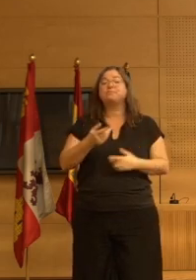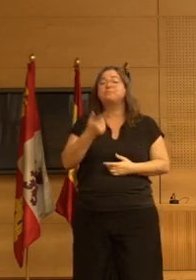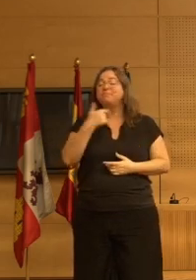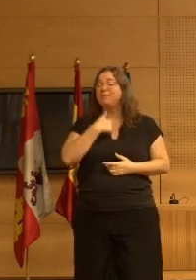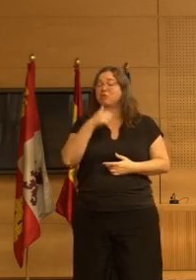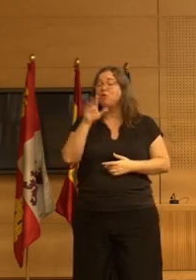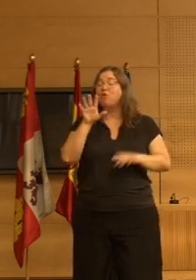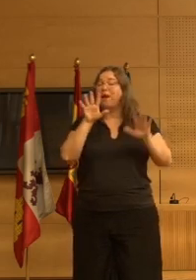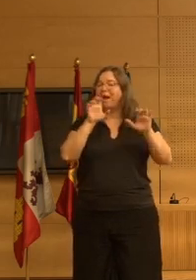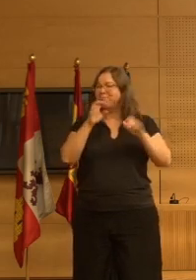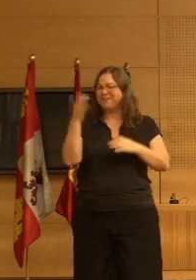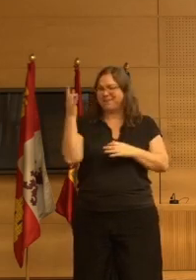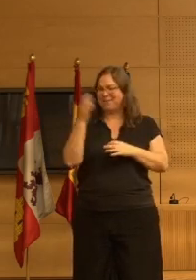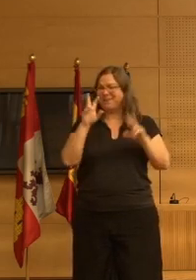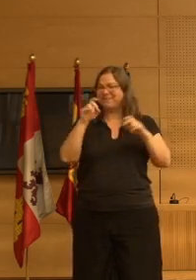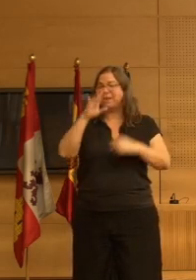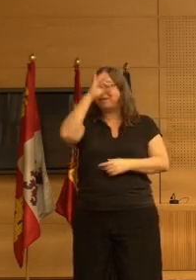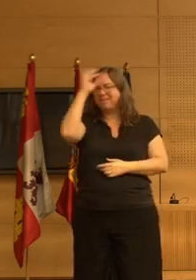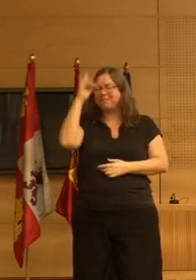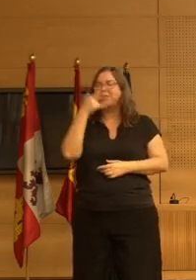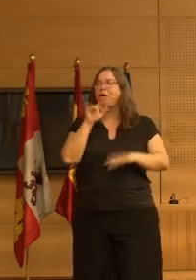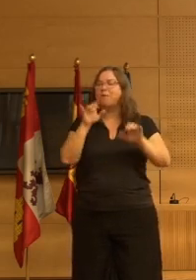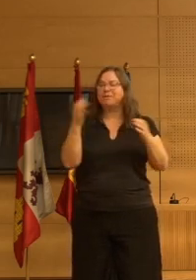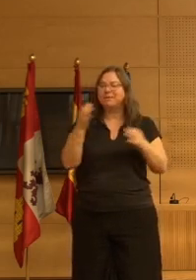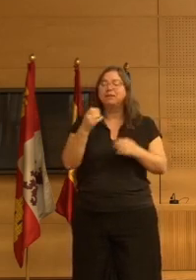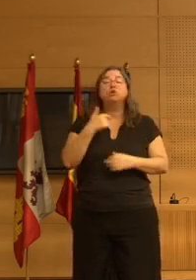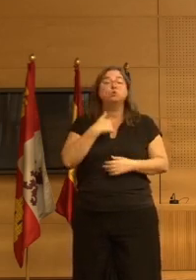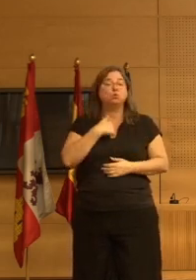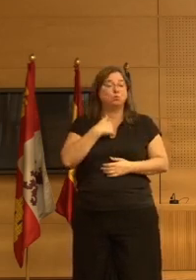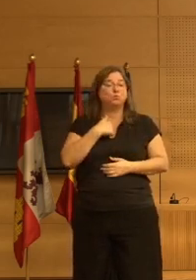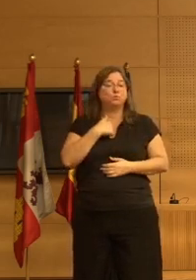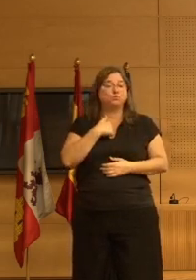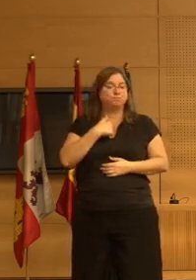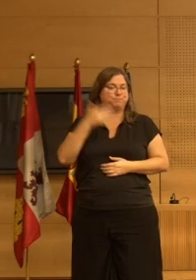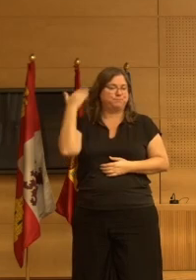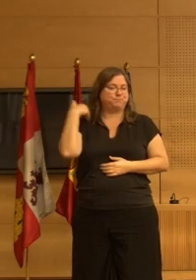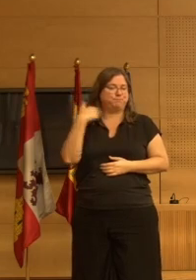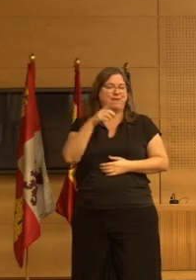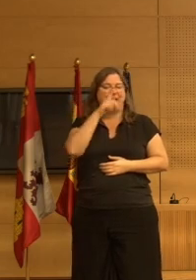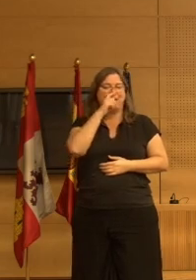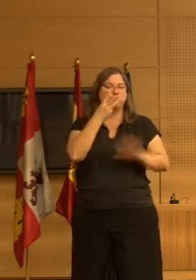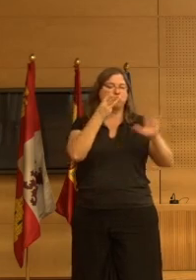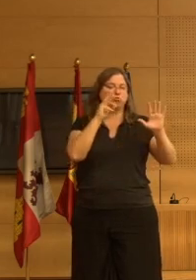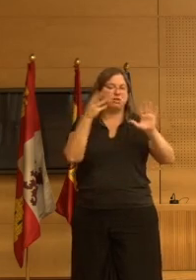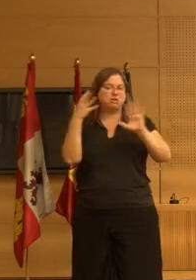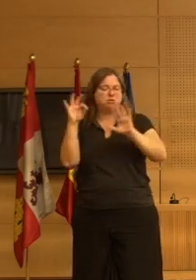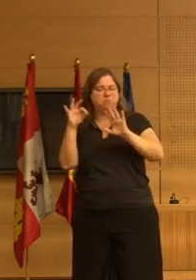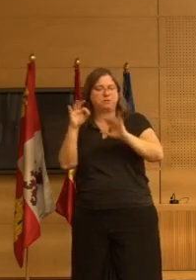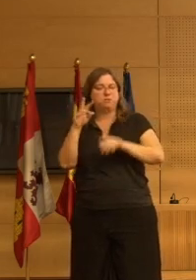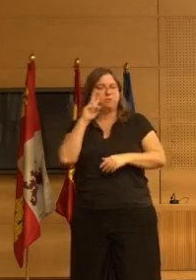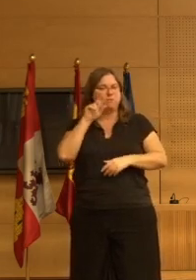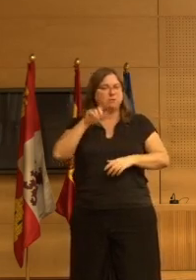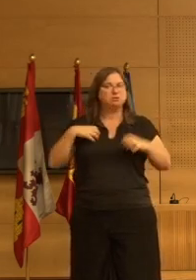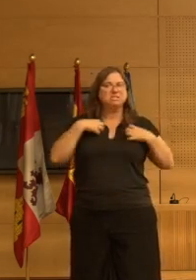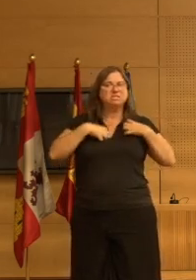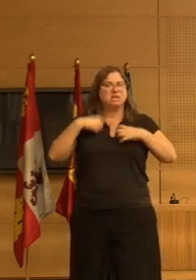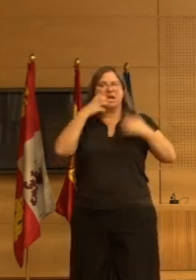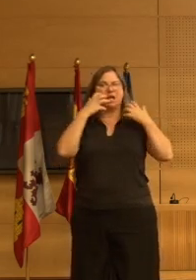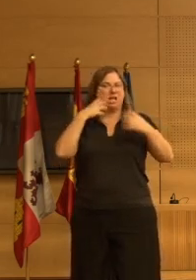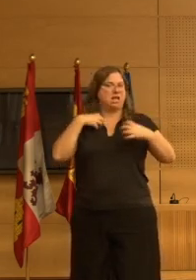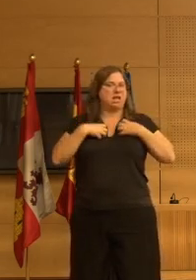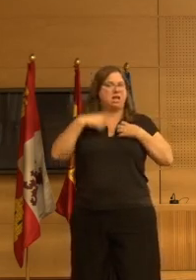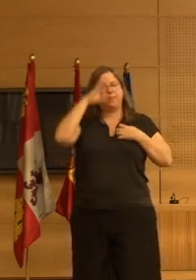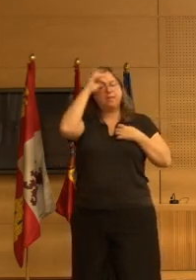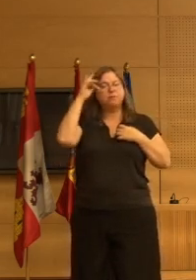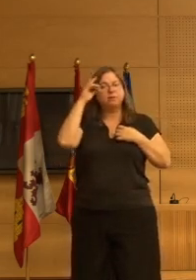he aprendido en demencia es que cuando yo pensaba cuando en los 80 y 90 yo veía personas agitadas con demencia